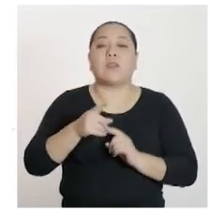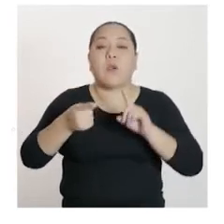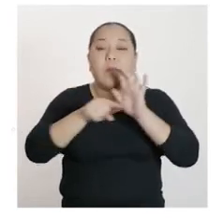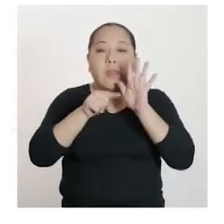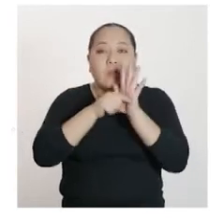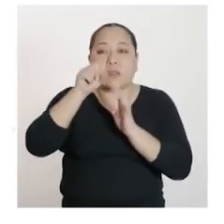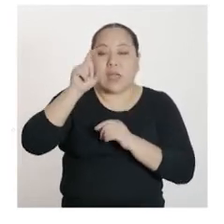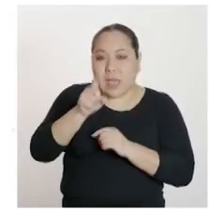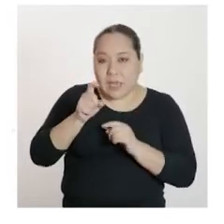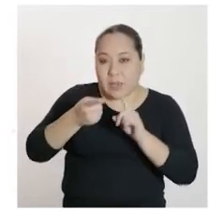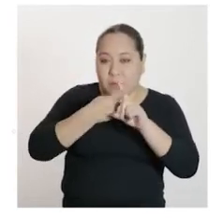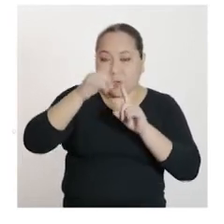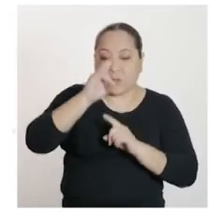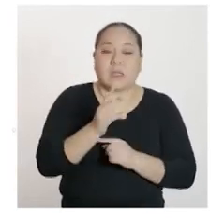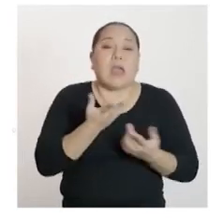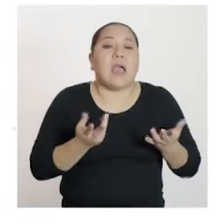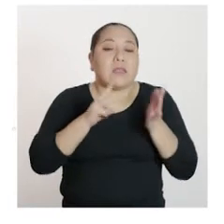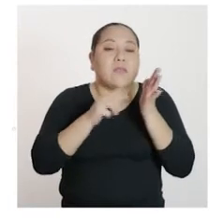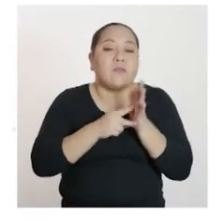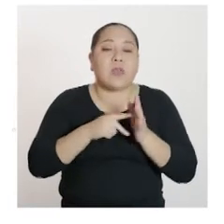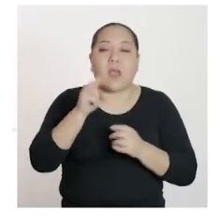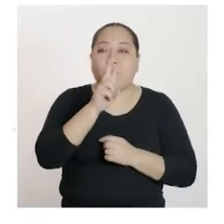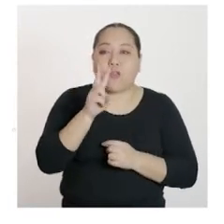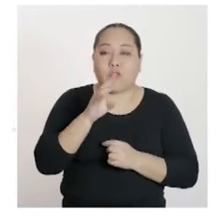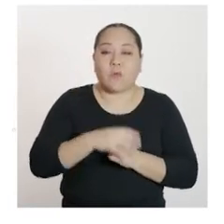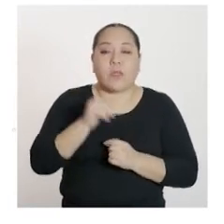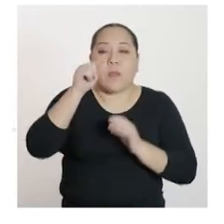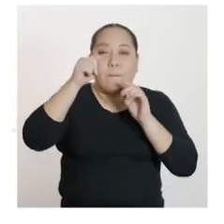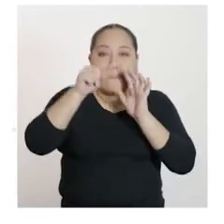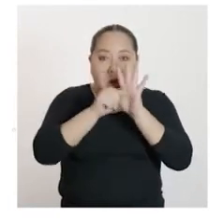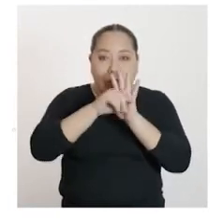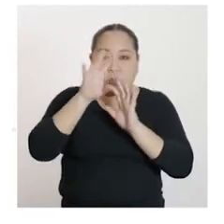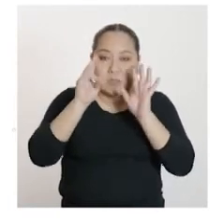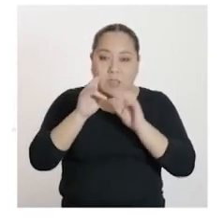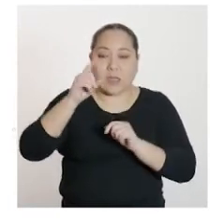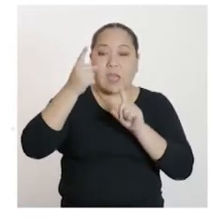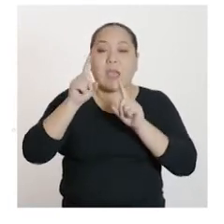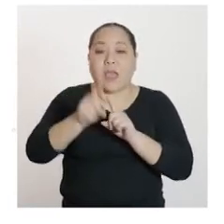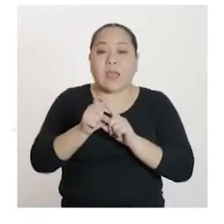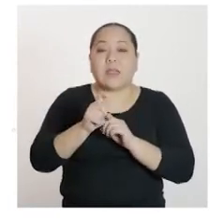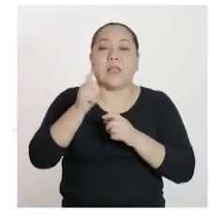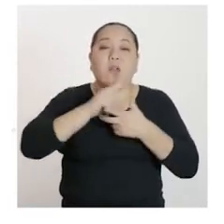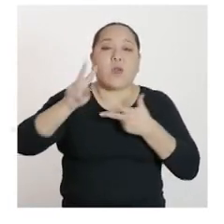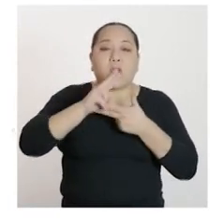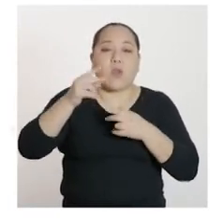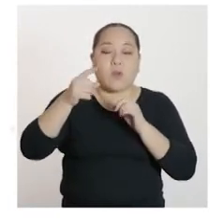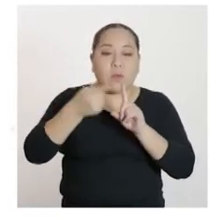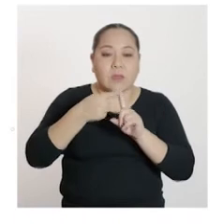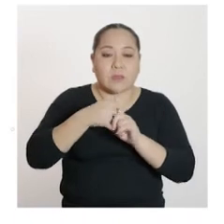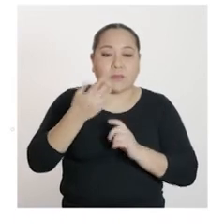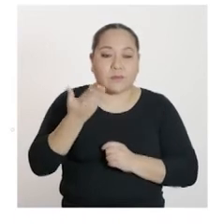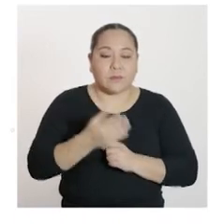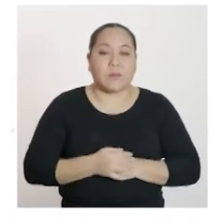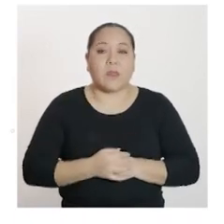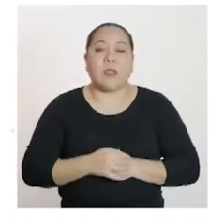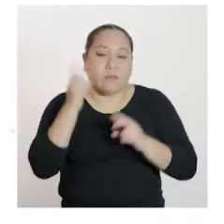7, o sea, volumen igual a menos 7X al cuadrado, más 315X. Como se puede